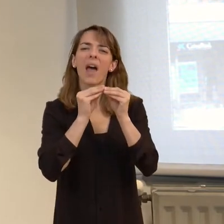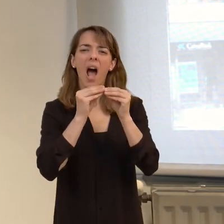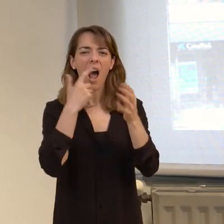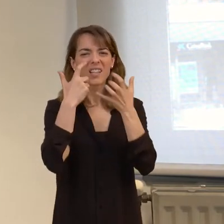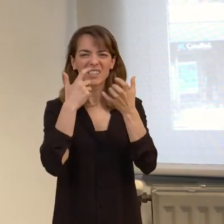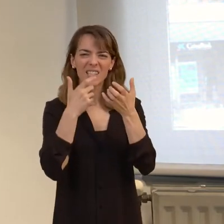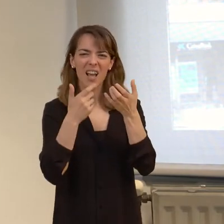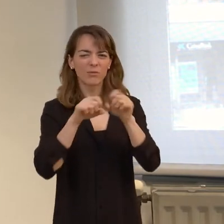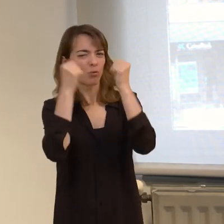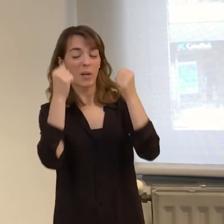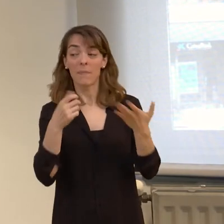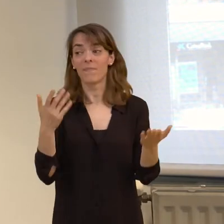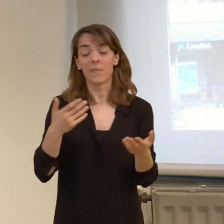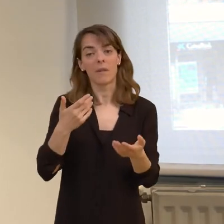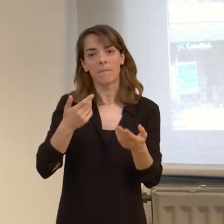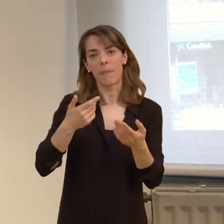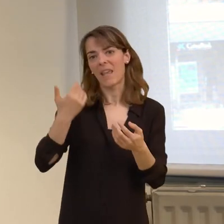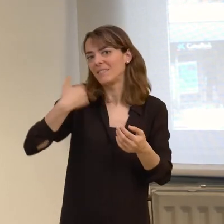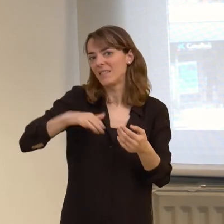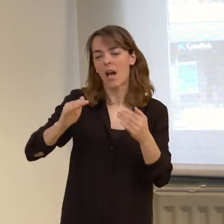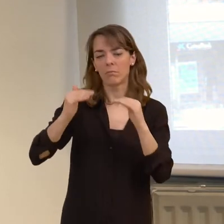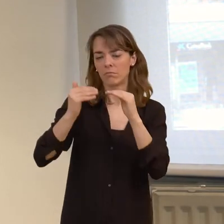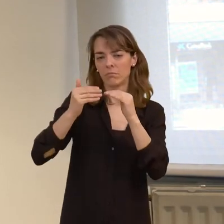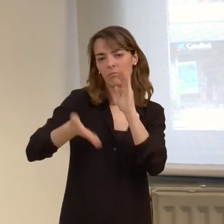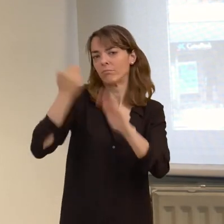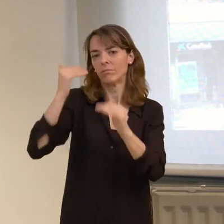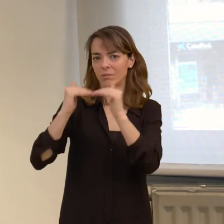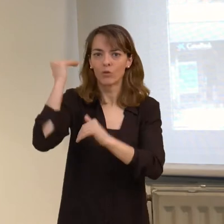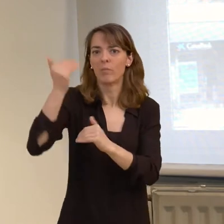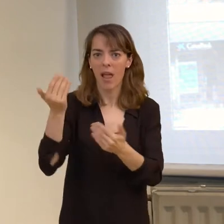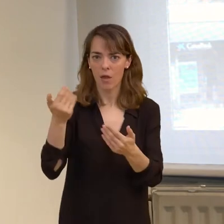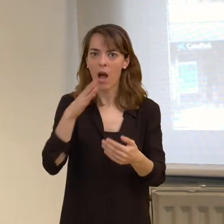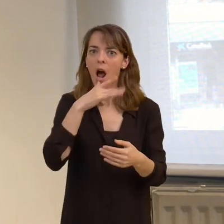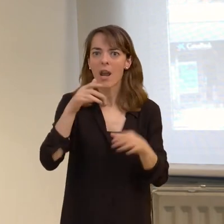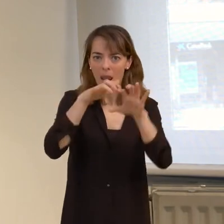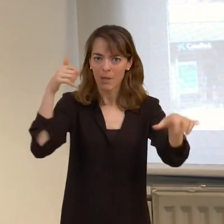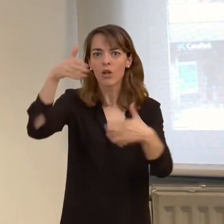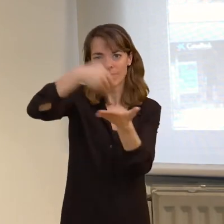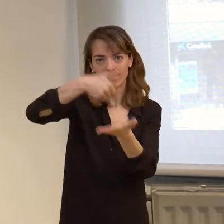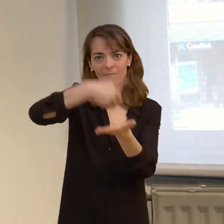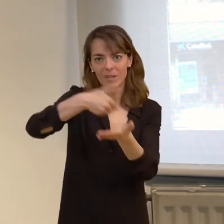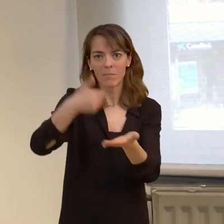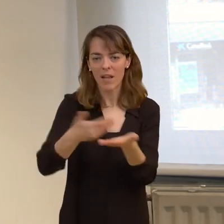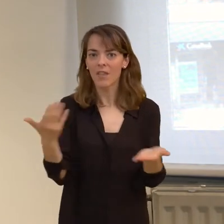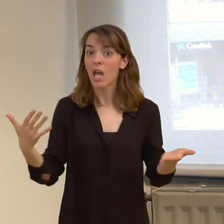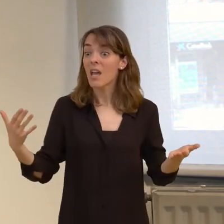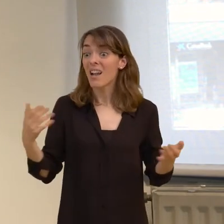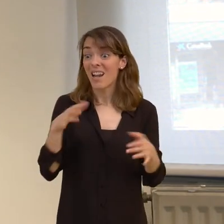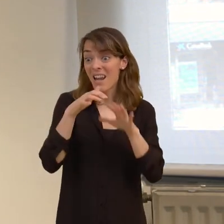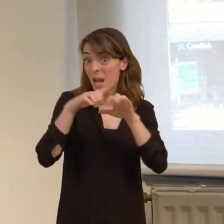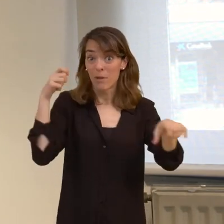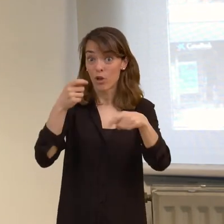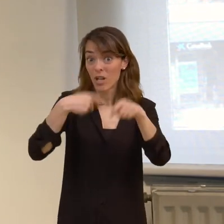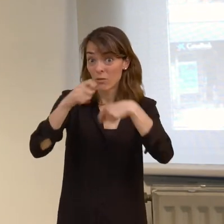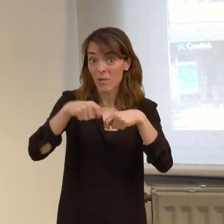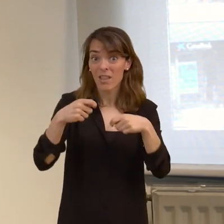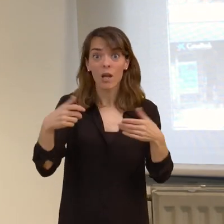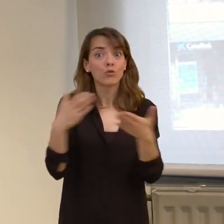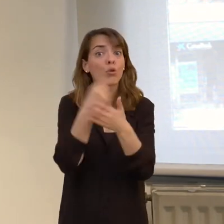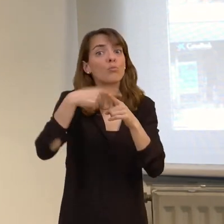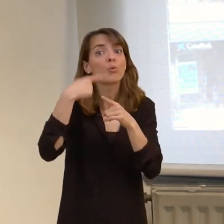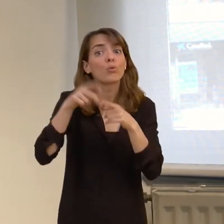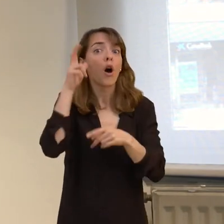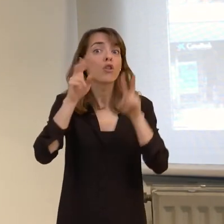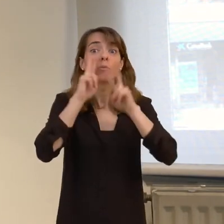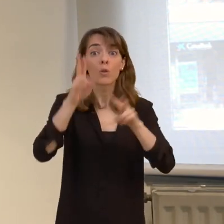y son cada vez más demandados. De hecho, tenemos que en los comercios todos los productos audiovisuales ya vienen ya con sistemas de